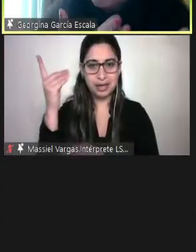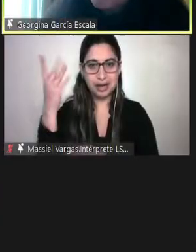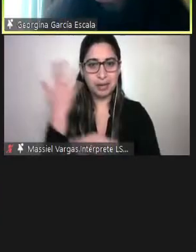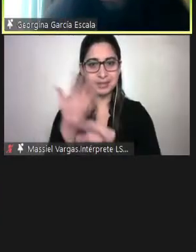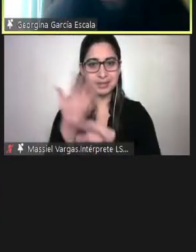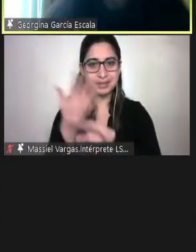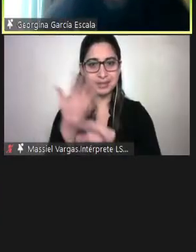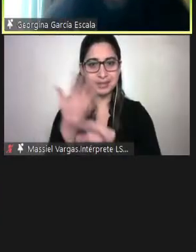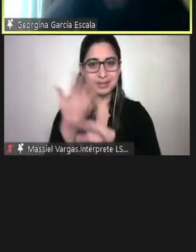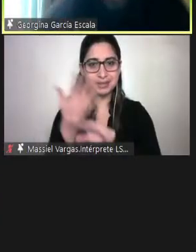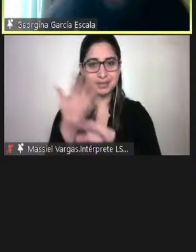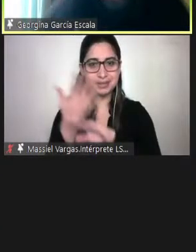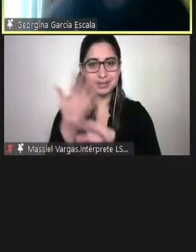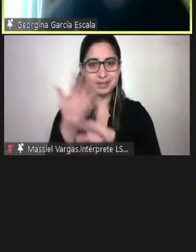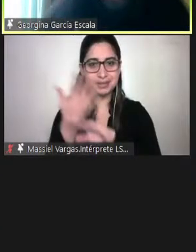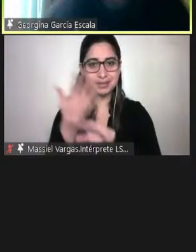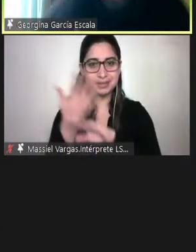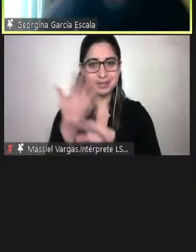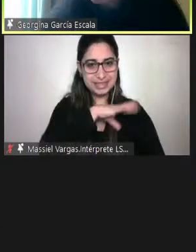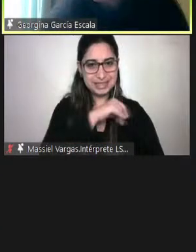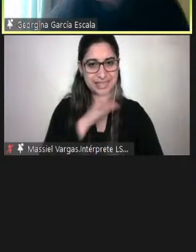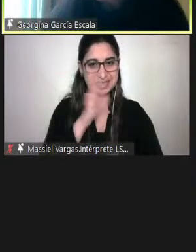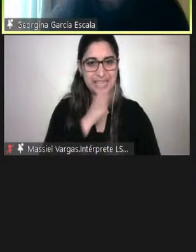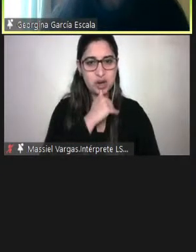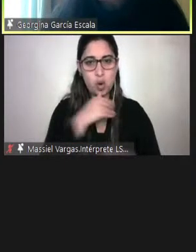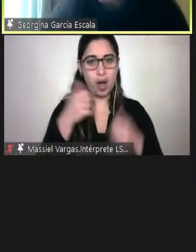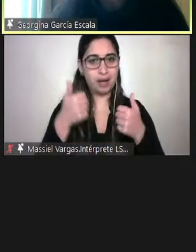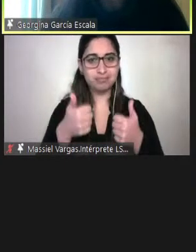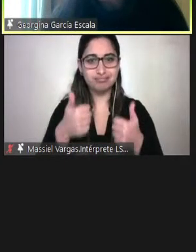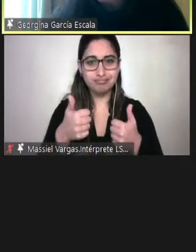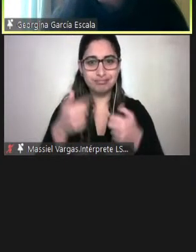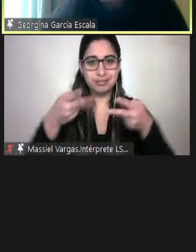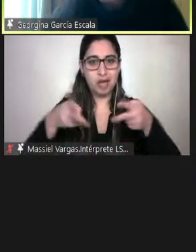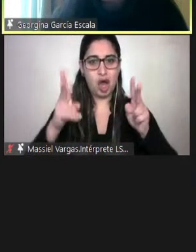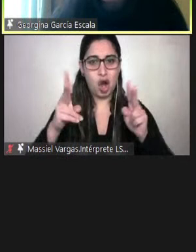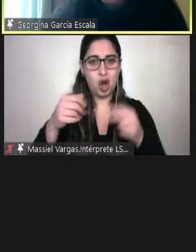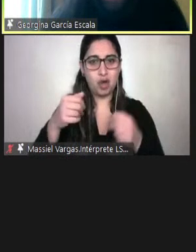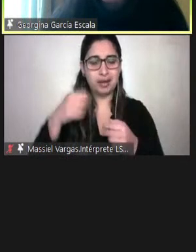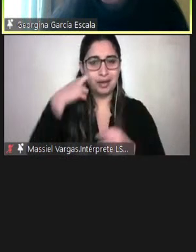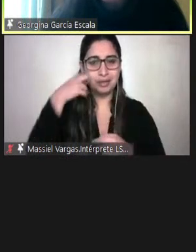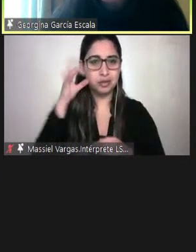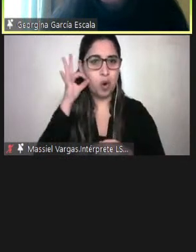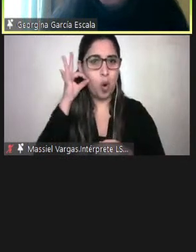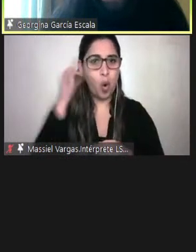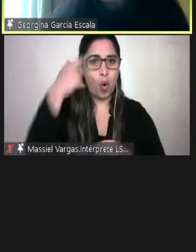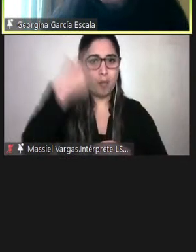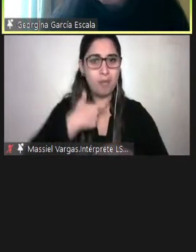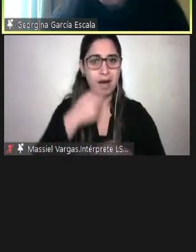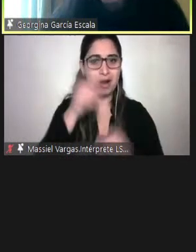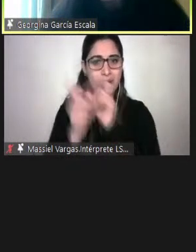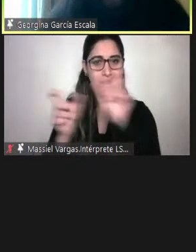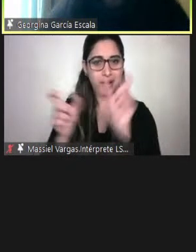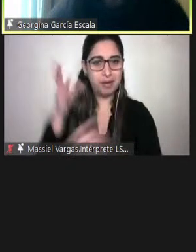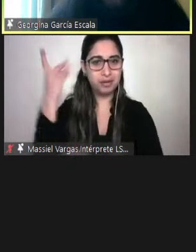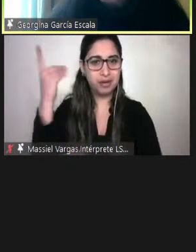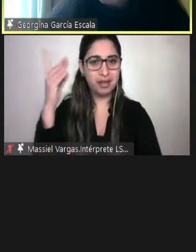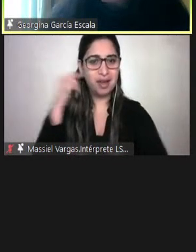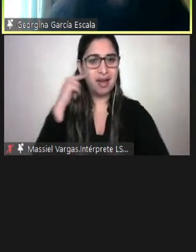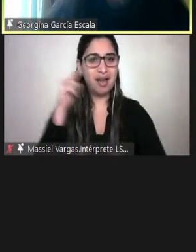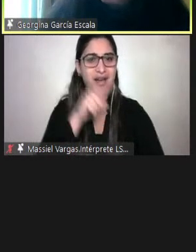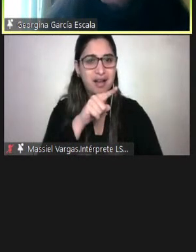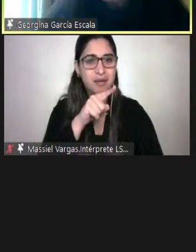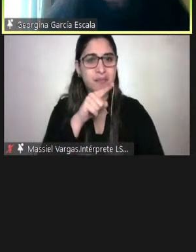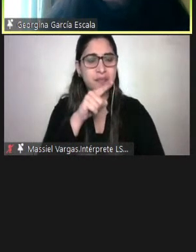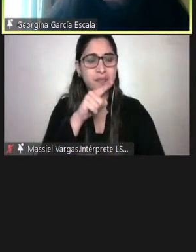todavía en Chile no se da la garantía plena de los derechos humanos para las personas con discapacidad. ¿Y qué plantean? Un